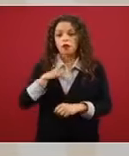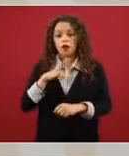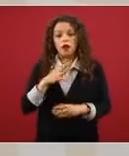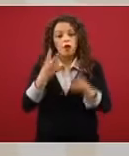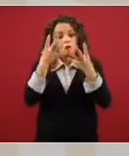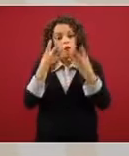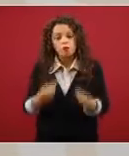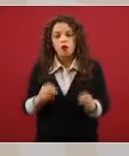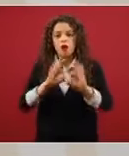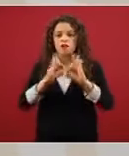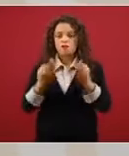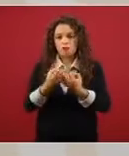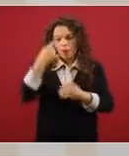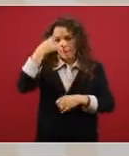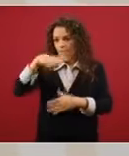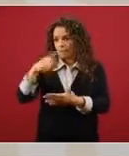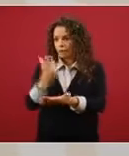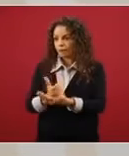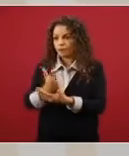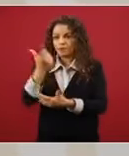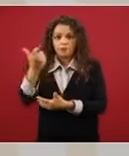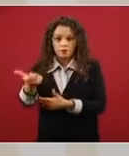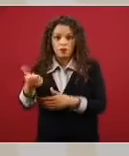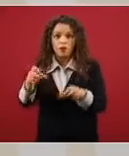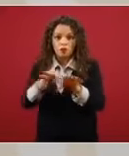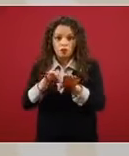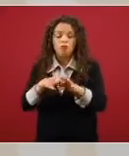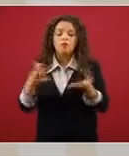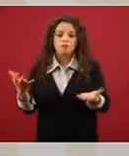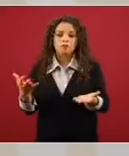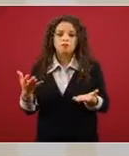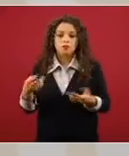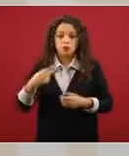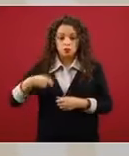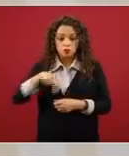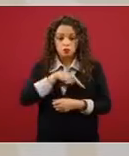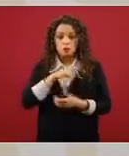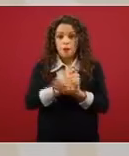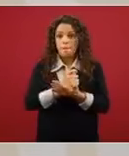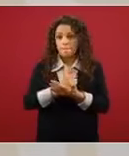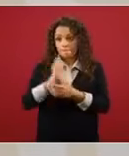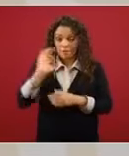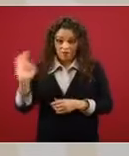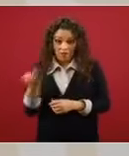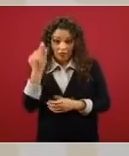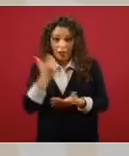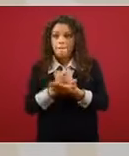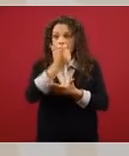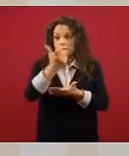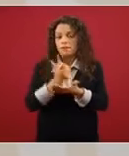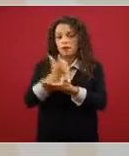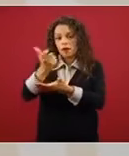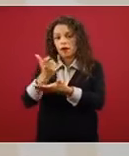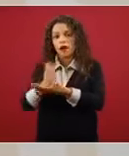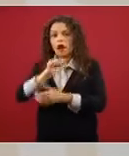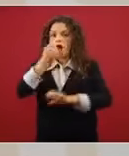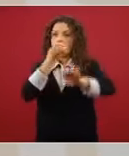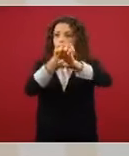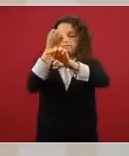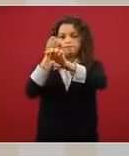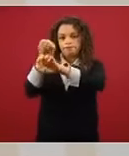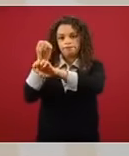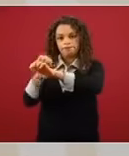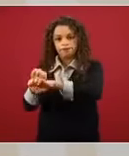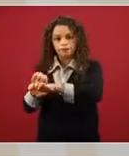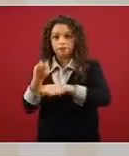de pagar es estatal. Nosotros pagamos el Magisterio Federal a través del FONE, en donde jamás se ha